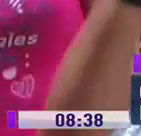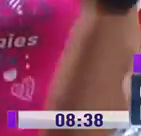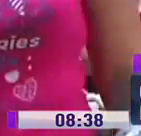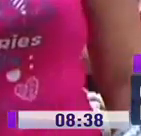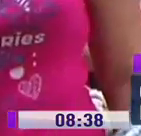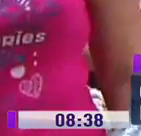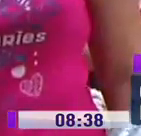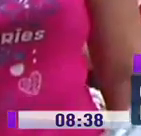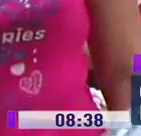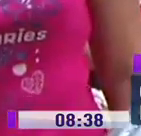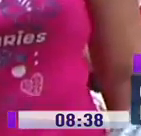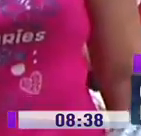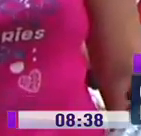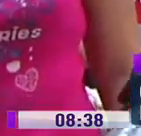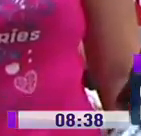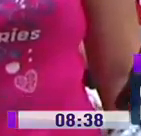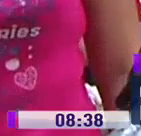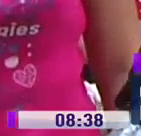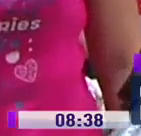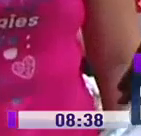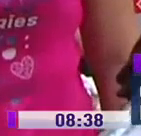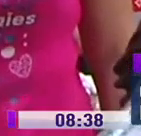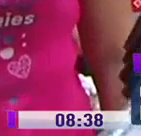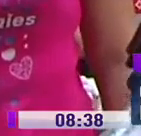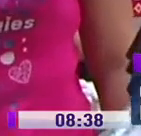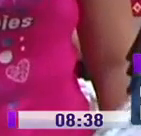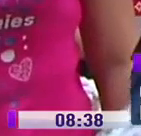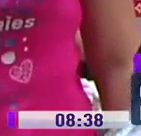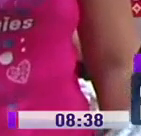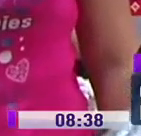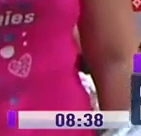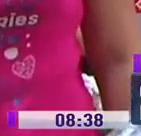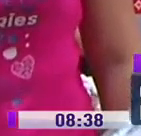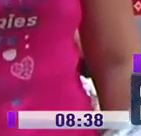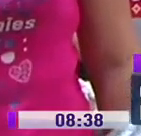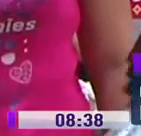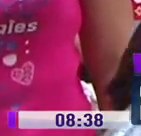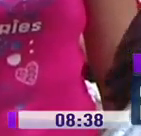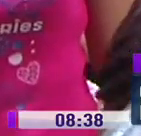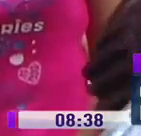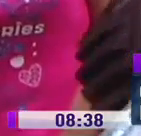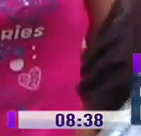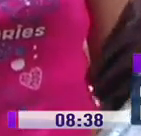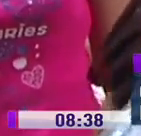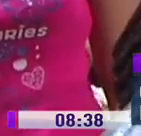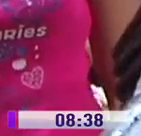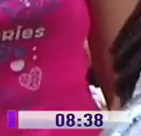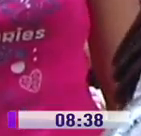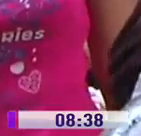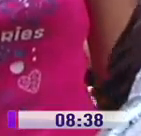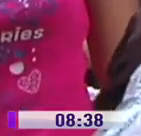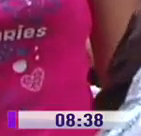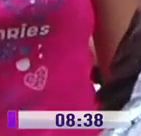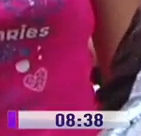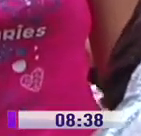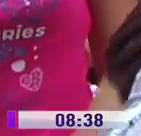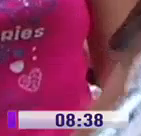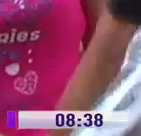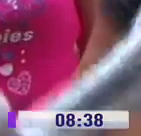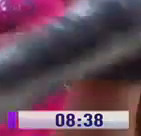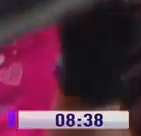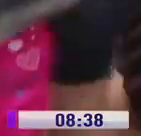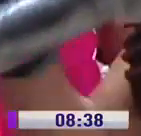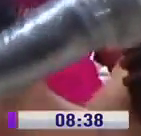bóveda, servicios mortuarios, todo, todo tiene pagado, y más sin embargo, y más sin embargo, no nos van a dar féretro,